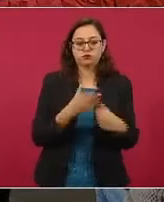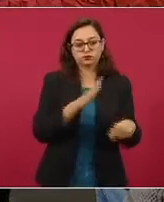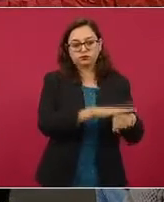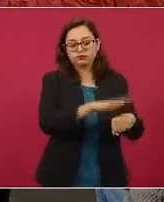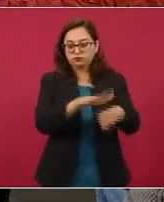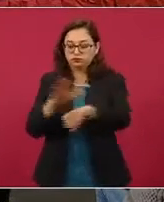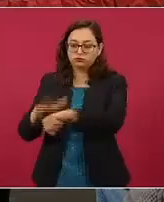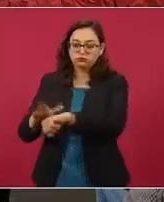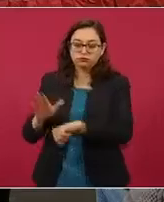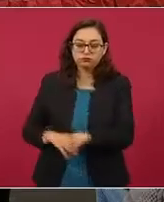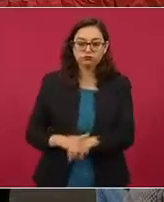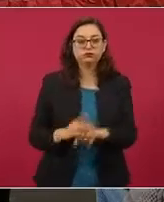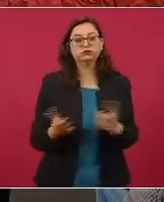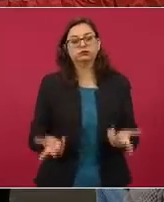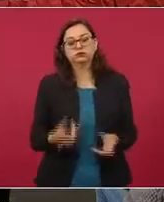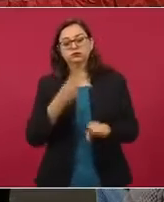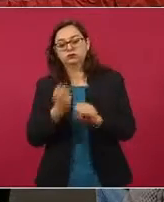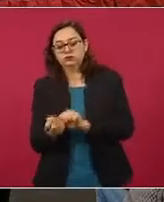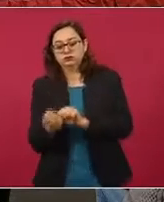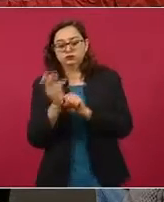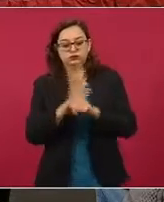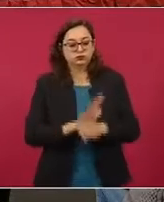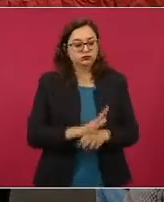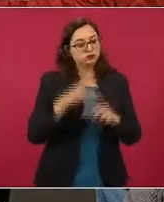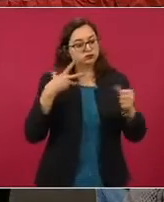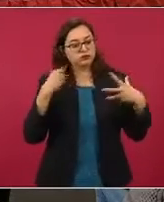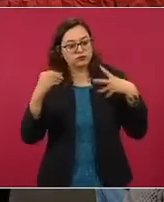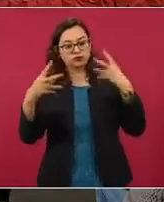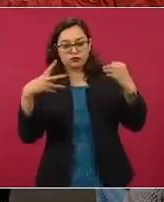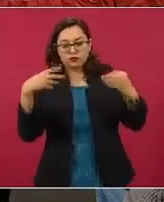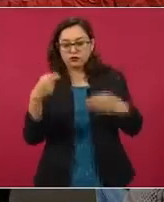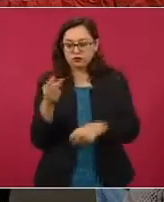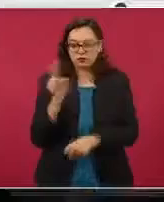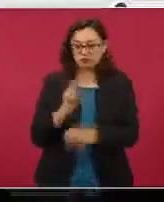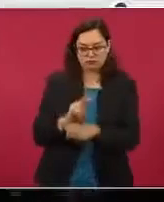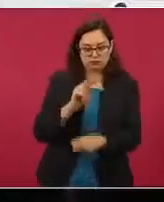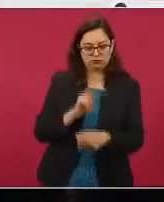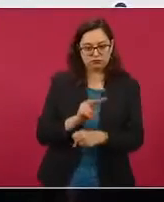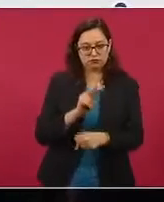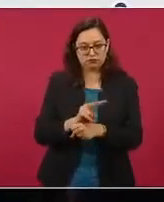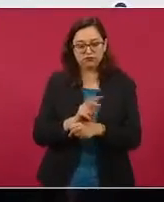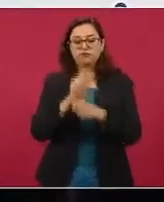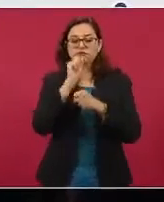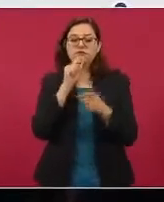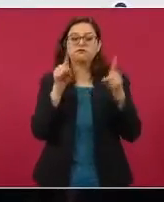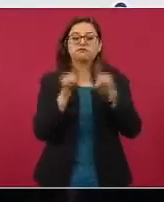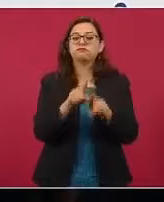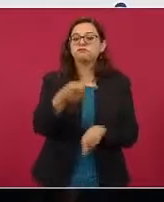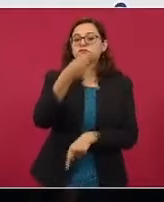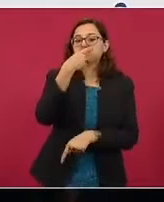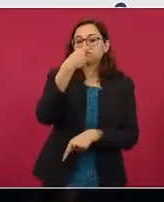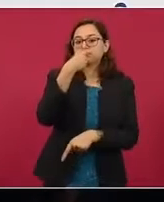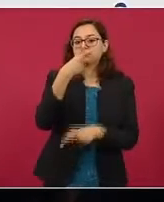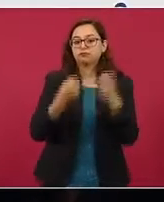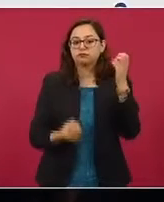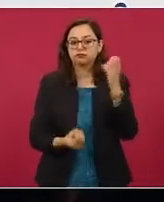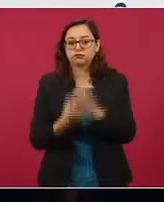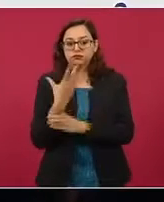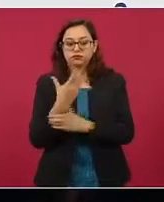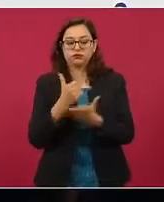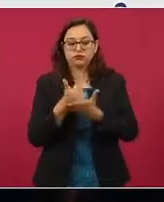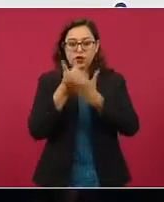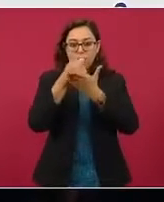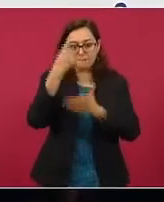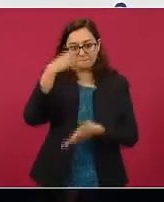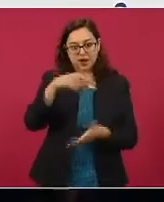vigilantes ante la aparición de nuevas variantes en coordinación con salud, asegurar el acceso a nuevos medicamentos o facilitarlo,